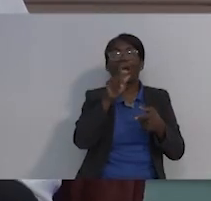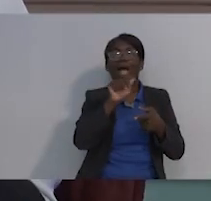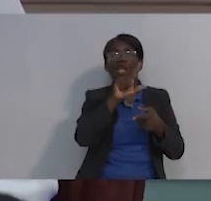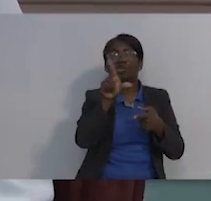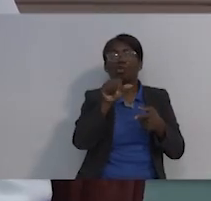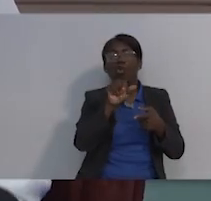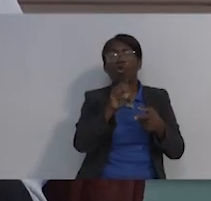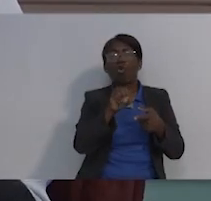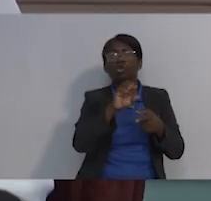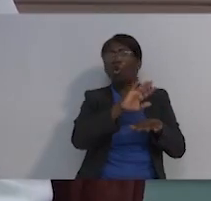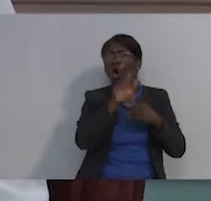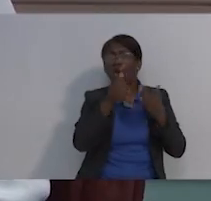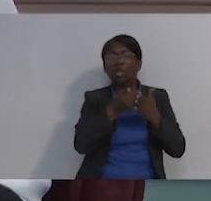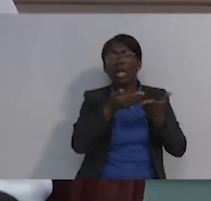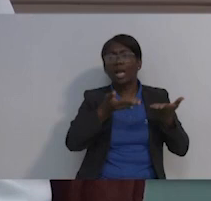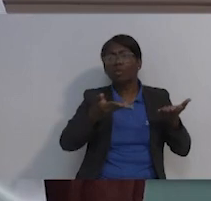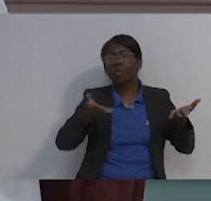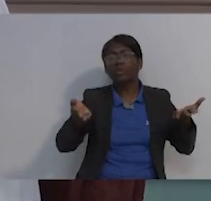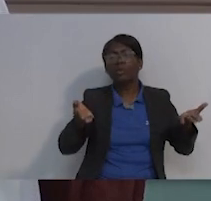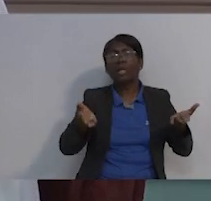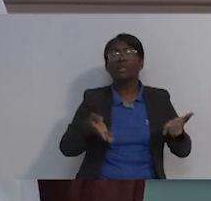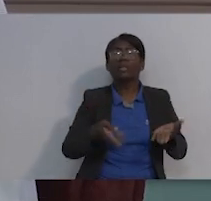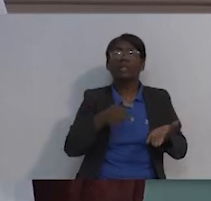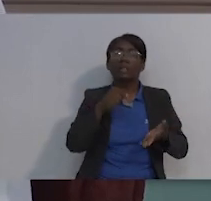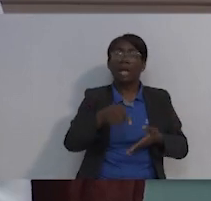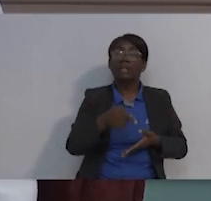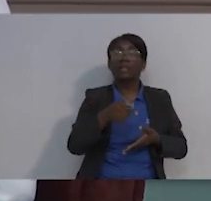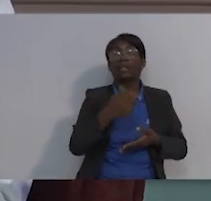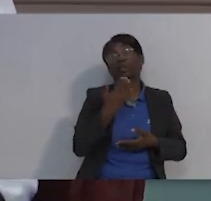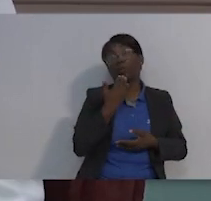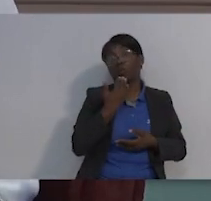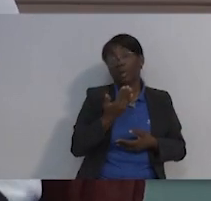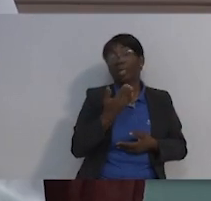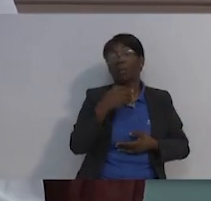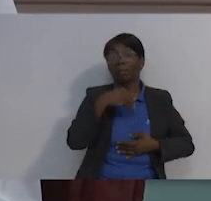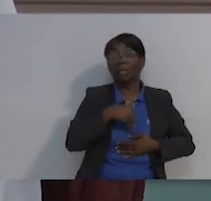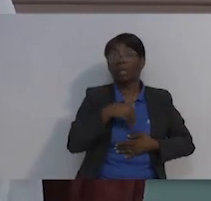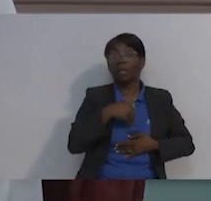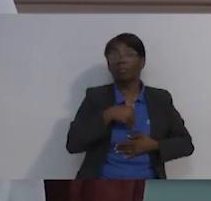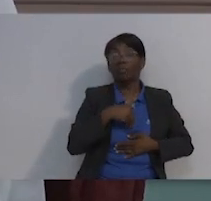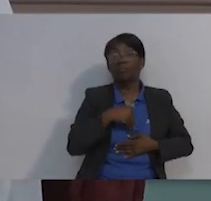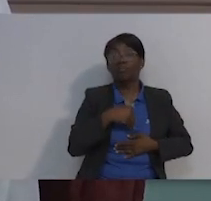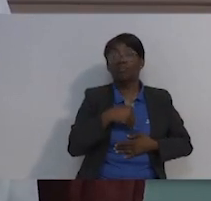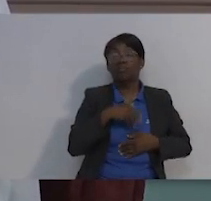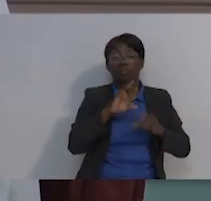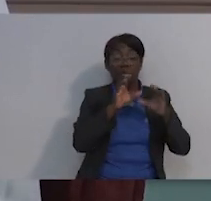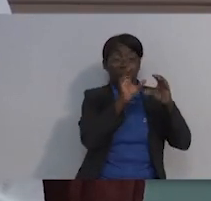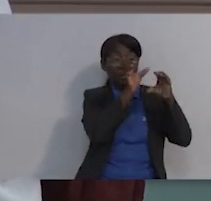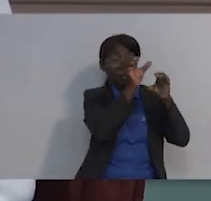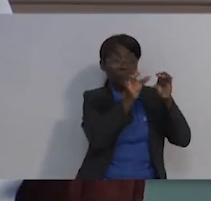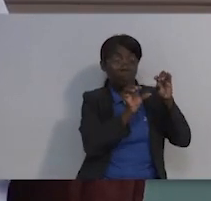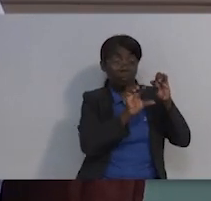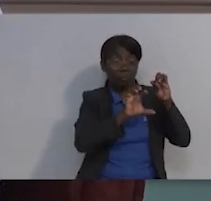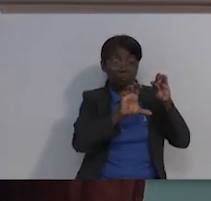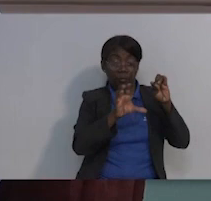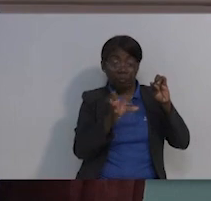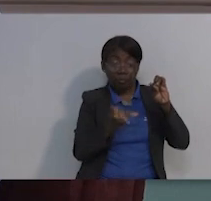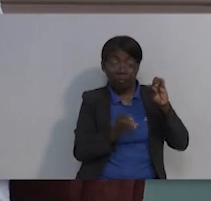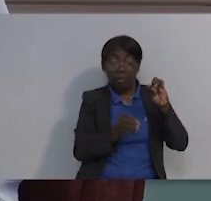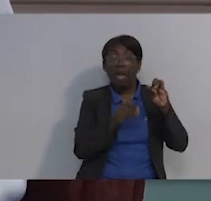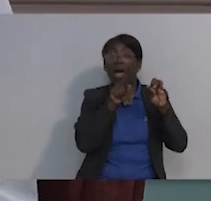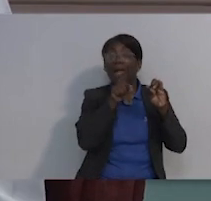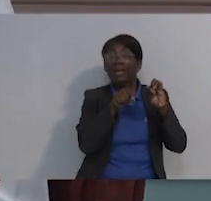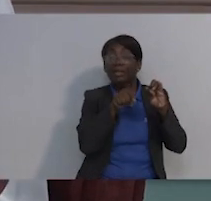el tracto digestivo se afecta con la quimioterapia. Es muy invasiva la quimioterapia con el tracto digestivo. Y no se